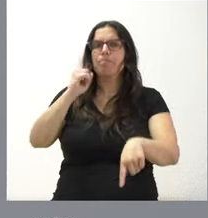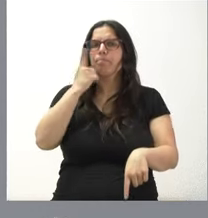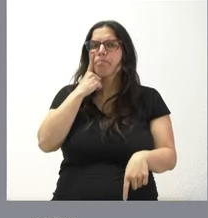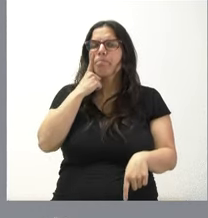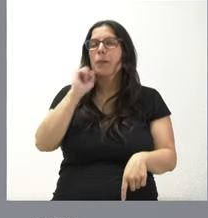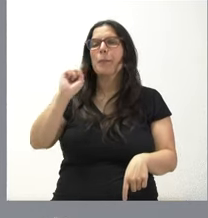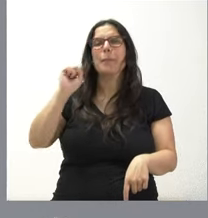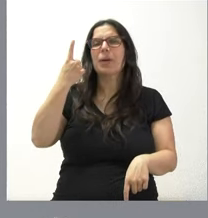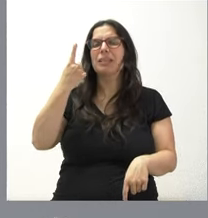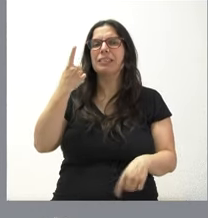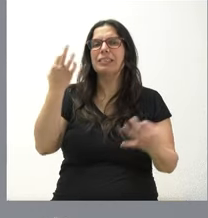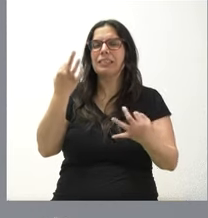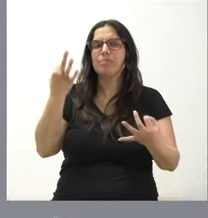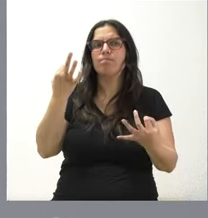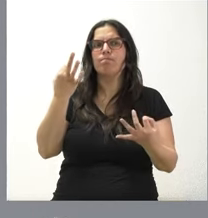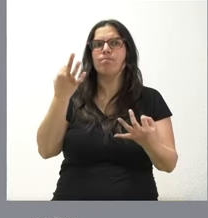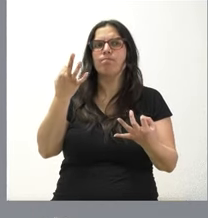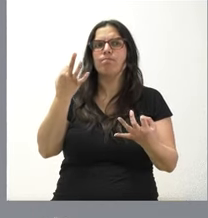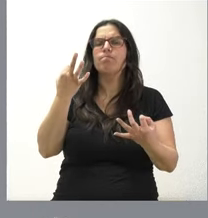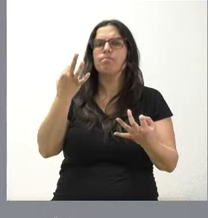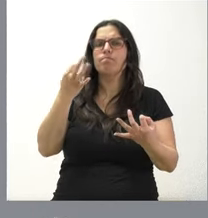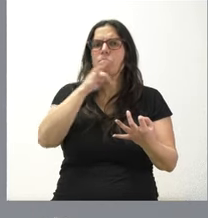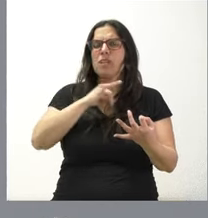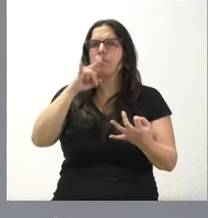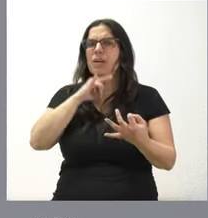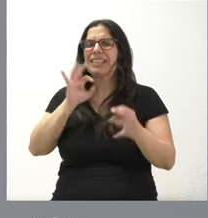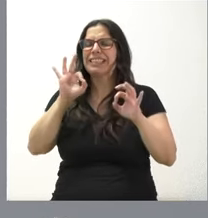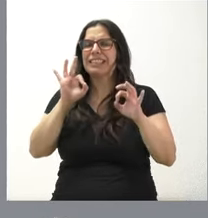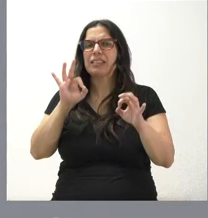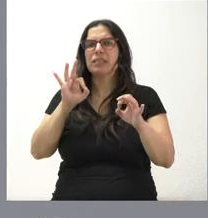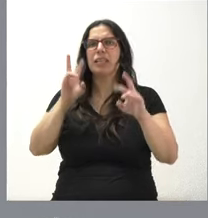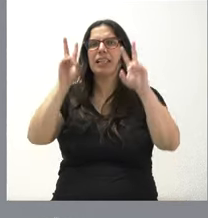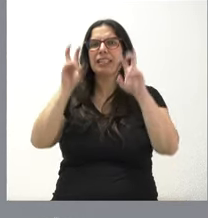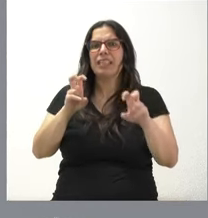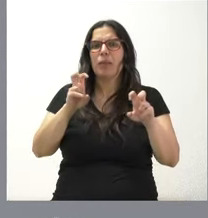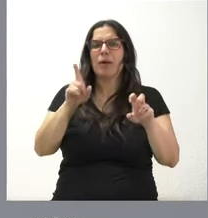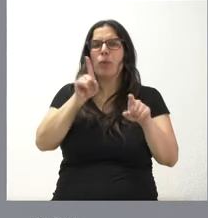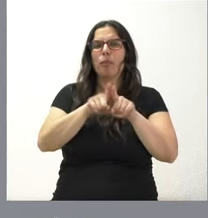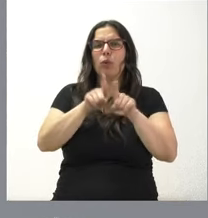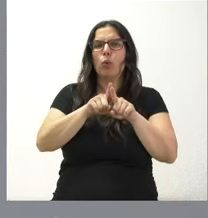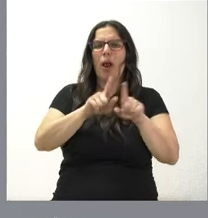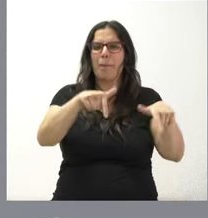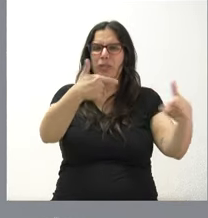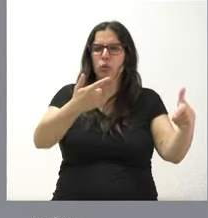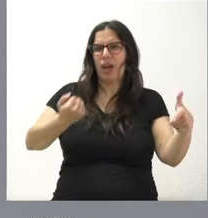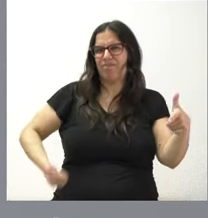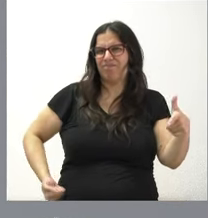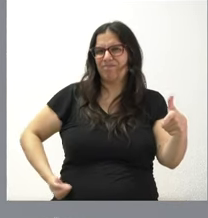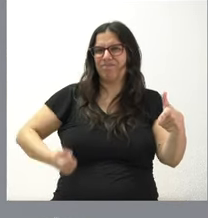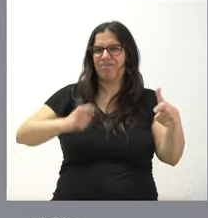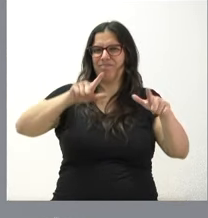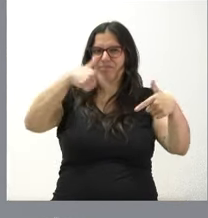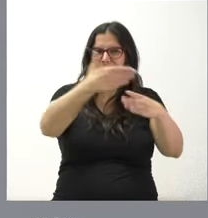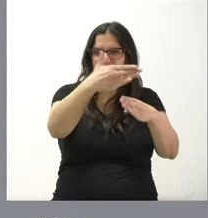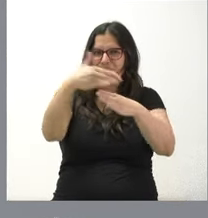sobre todo, algunas infracciones en lo que era el tratamiento de los residuos en el entorno de la granja y, por tanto,